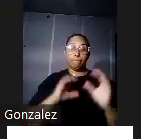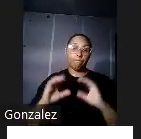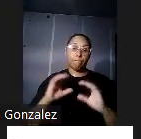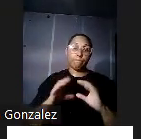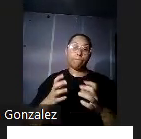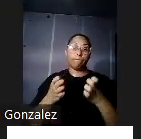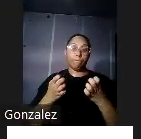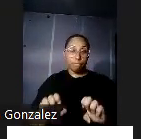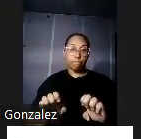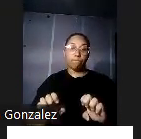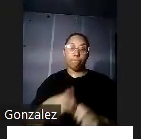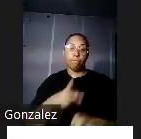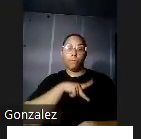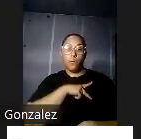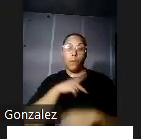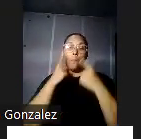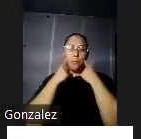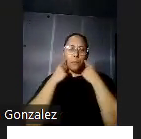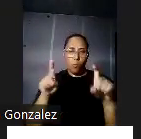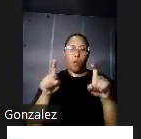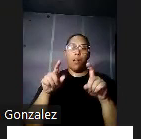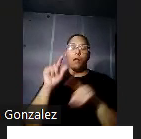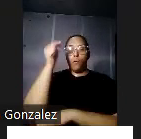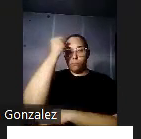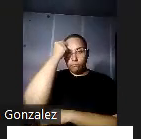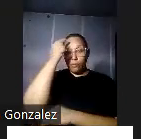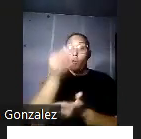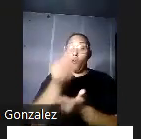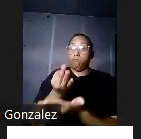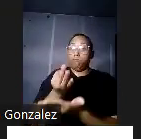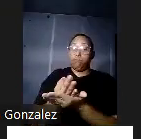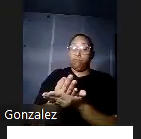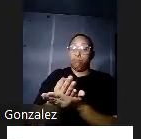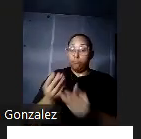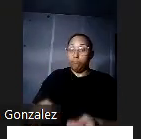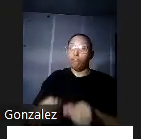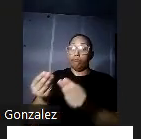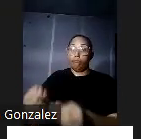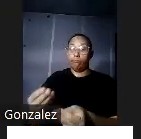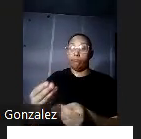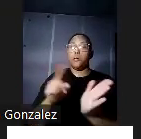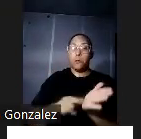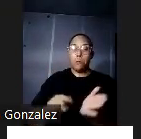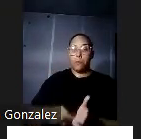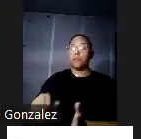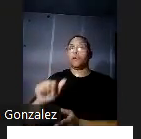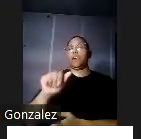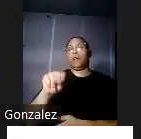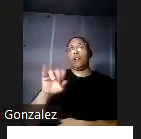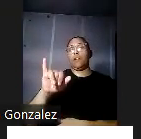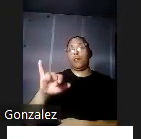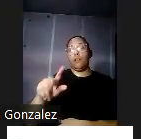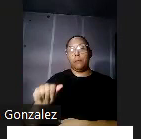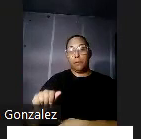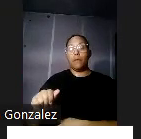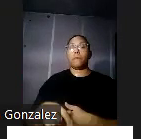personales para lograr que el gobierno asignara fondos para la investigación de la anemia y sobre todo por su determinación de llevar los